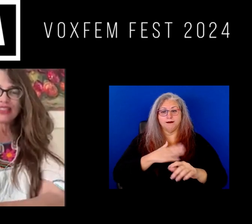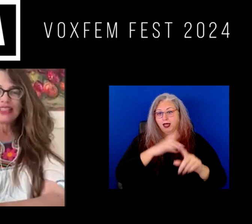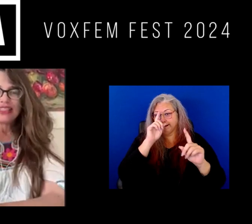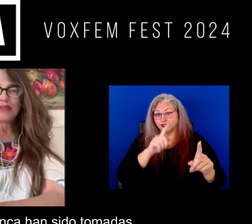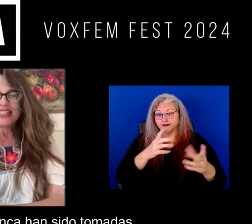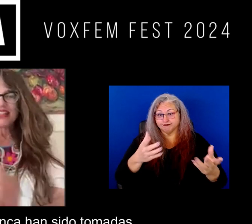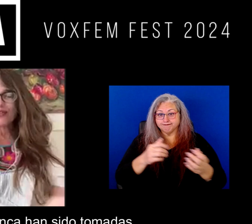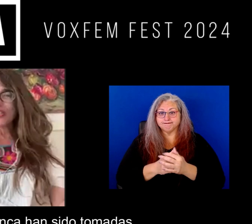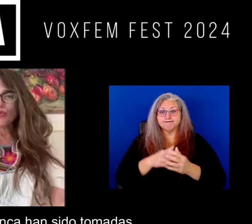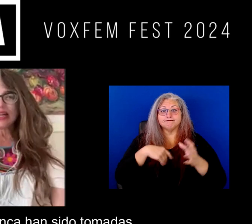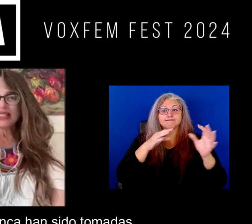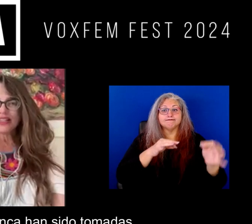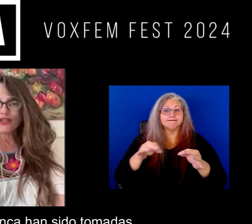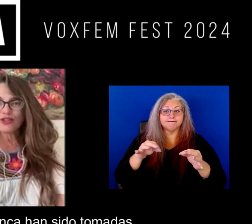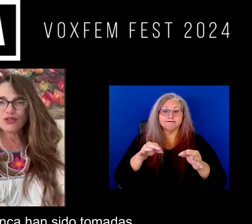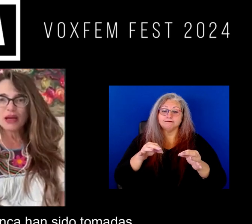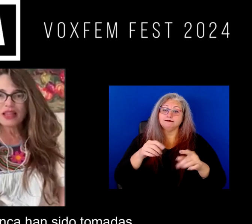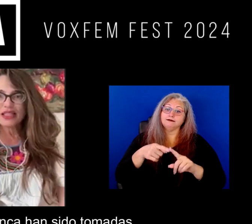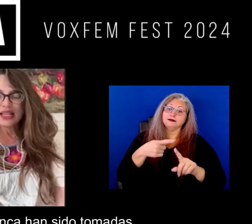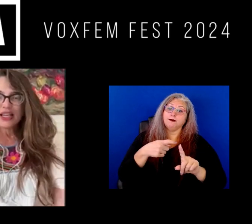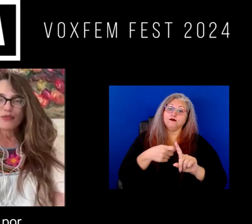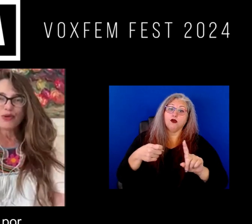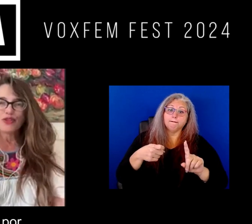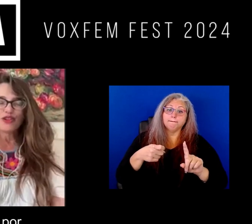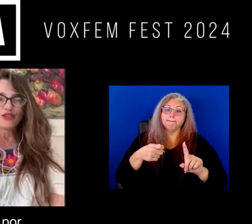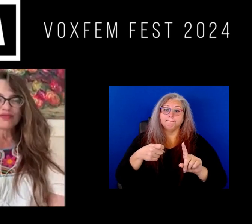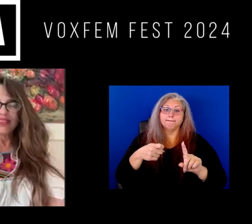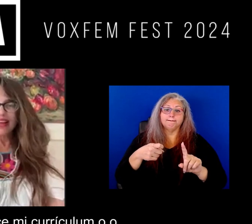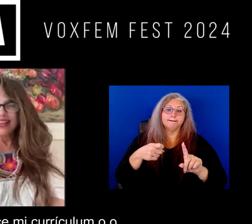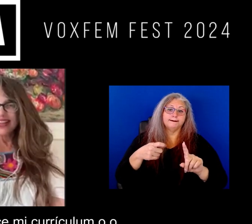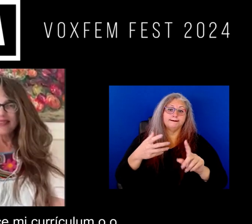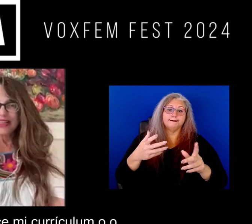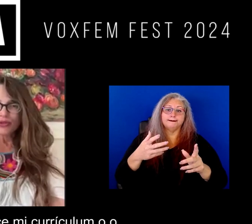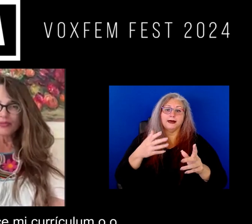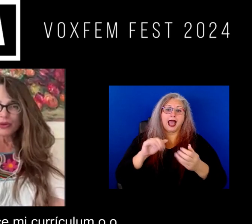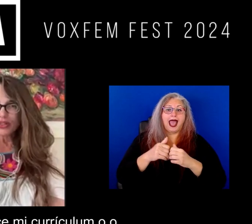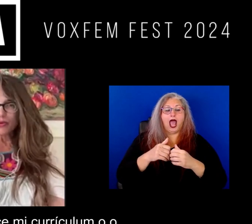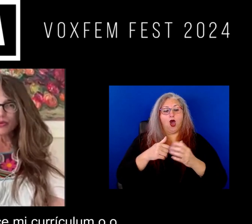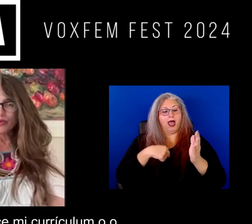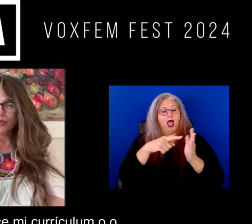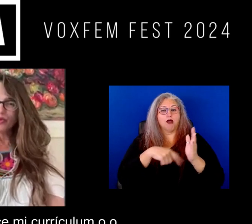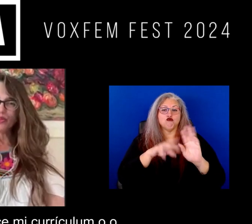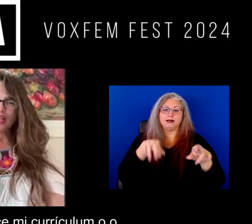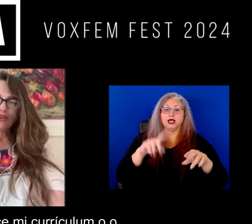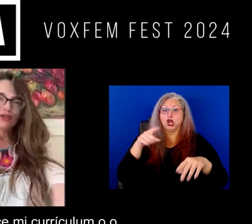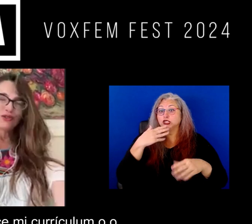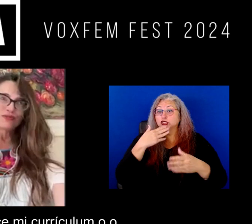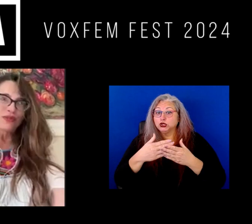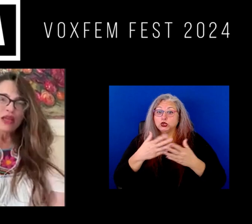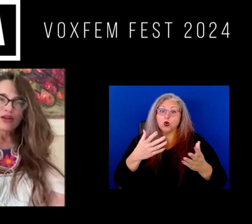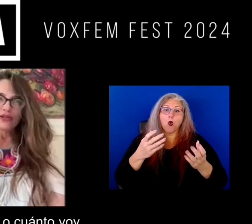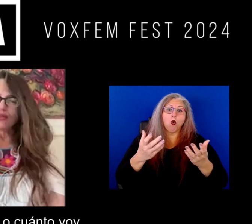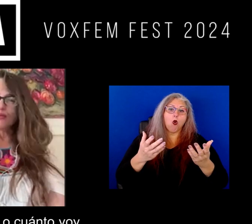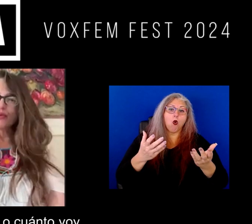mis decisiones nunca han sido tomadas por hay que bien luce mi currículum o